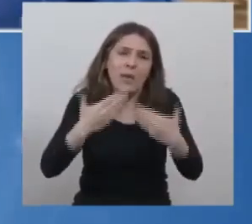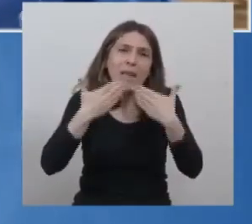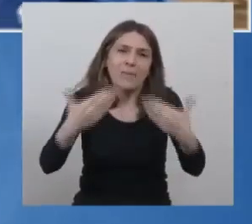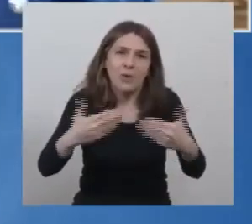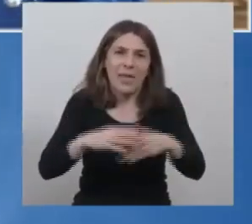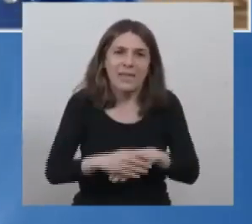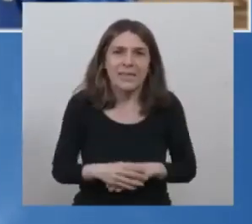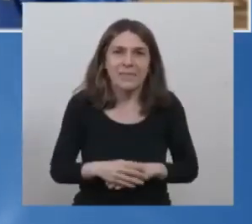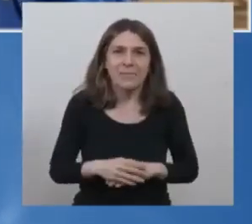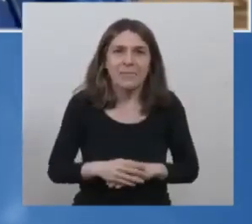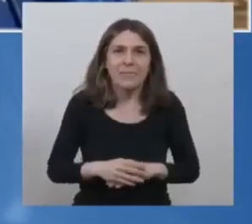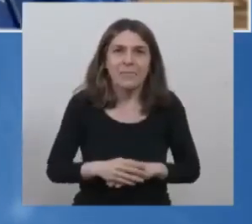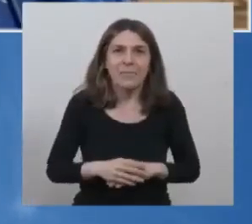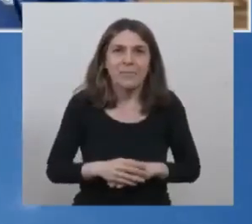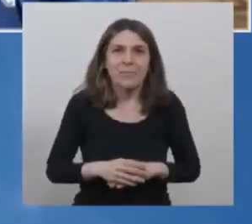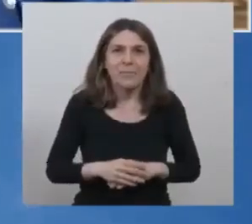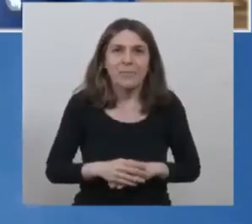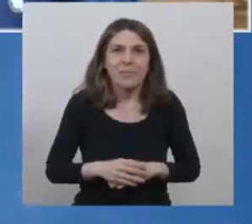gracias.